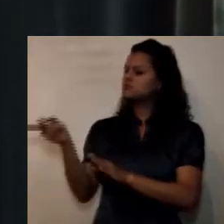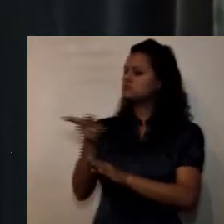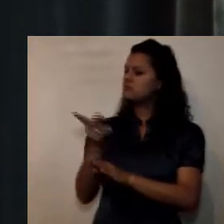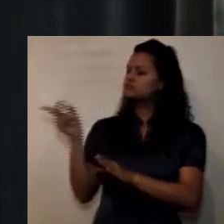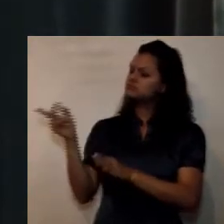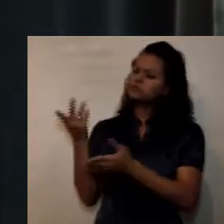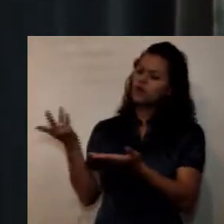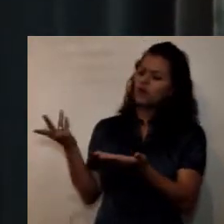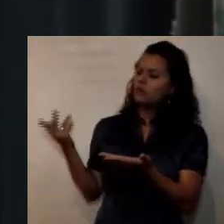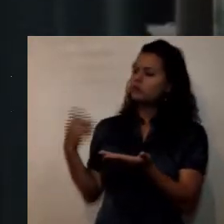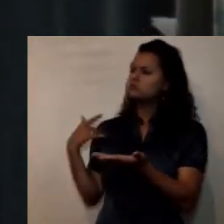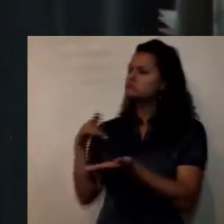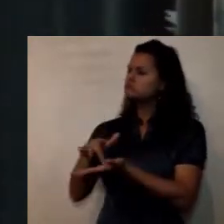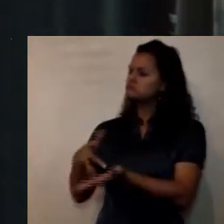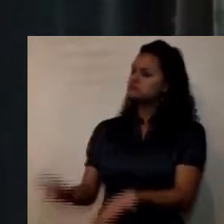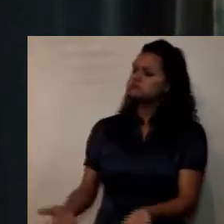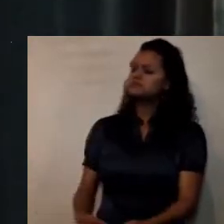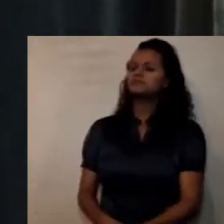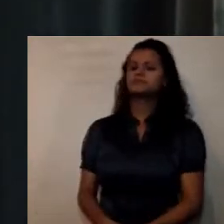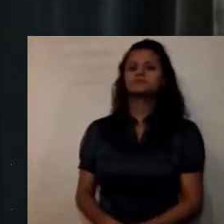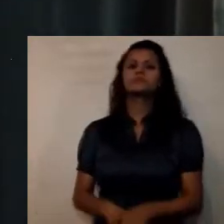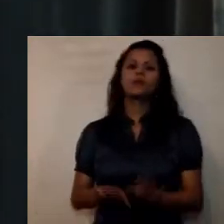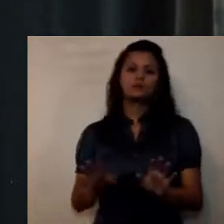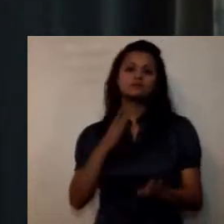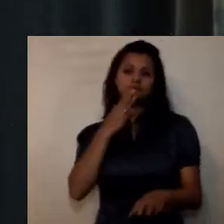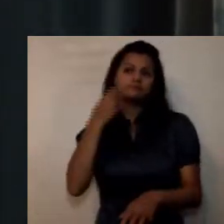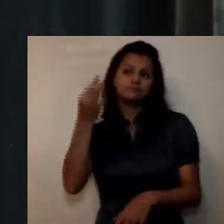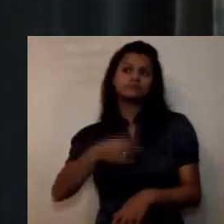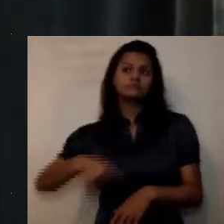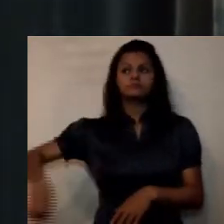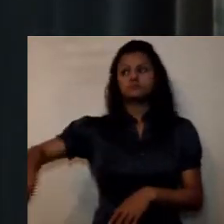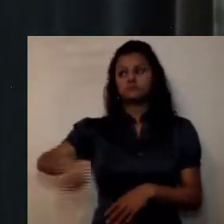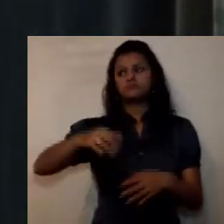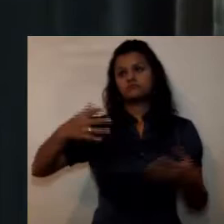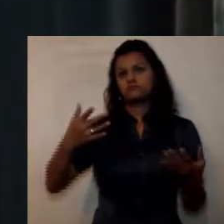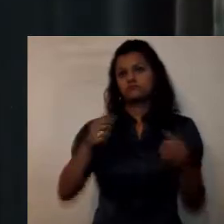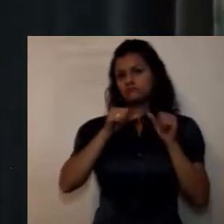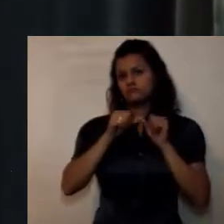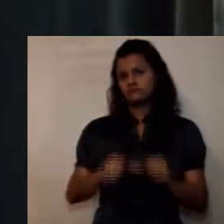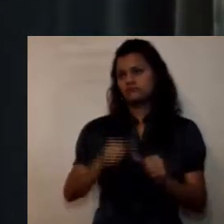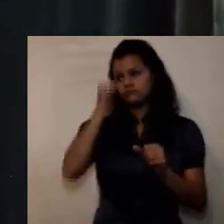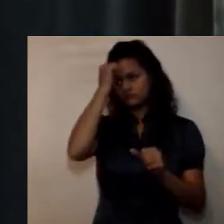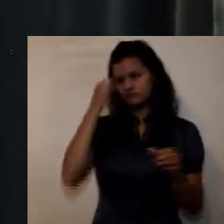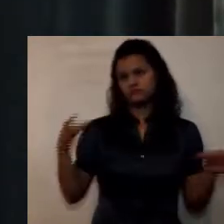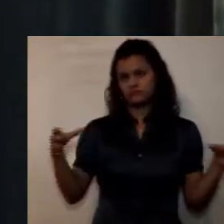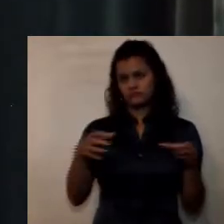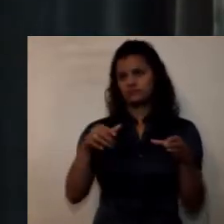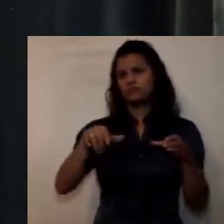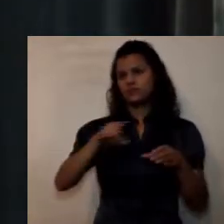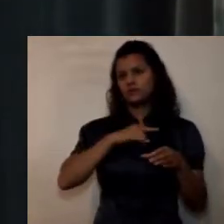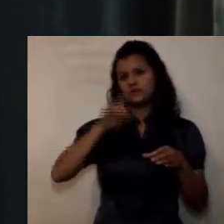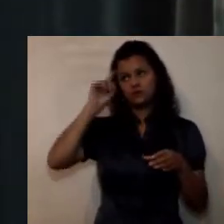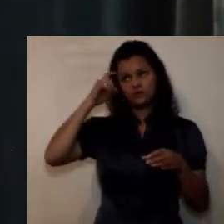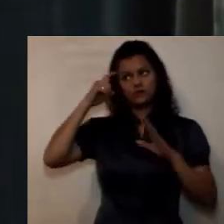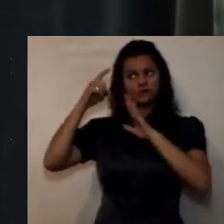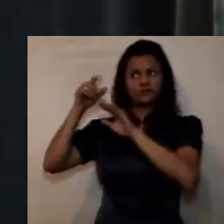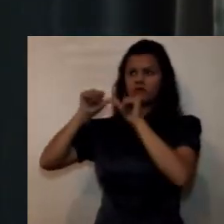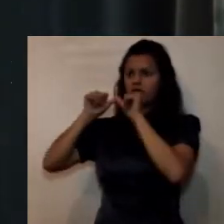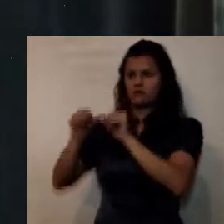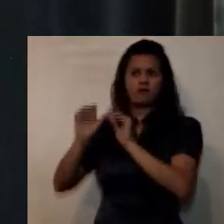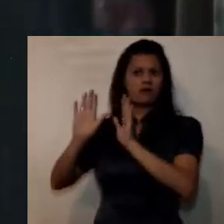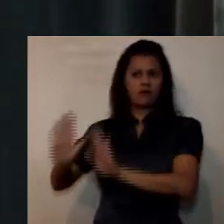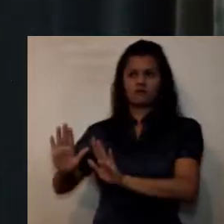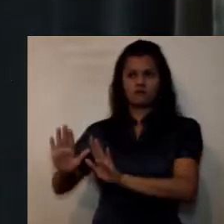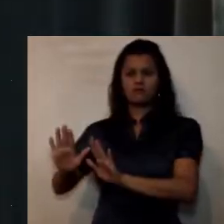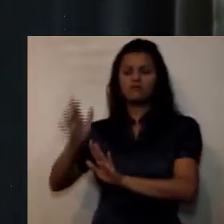si bien es cierto que las plantas de docentes en las universidades públicas están congeladas en atención a que la base